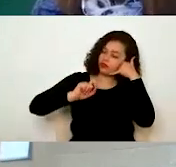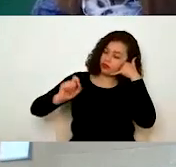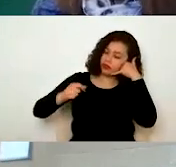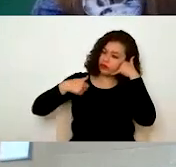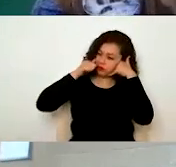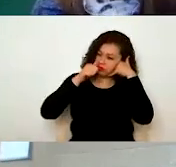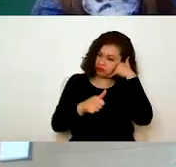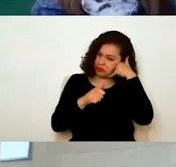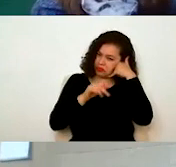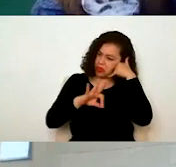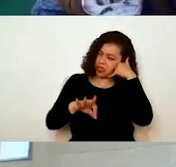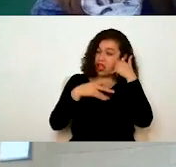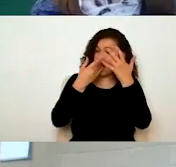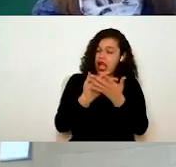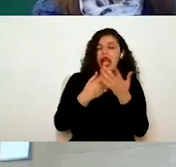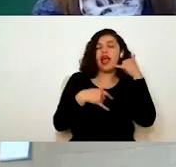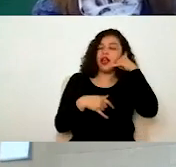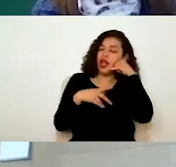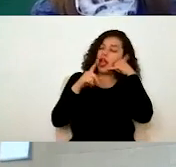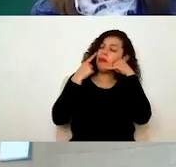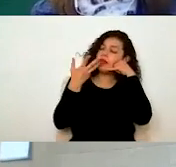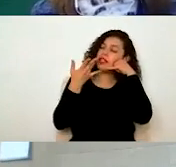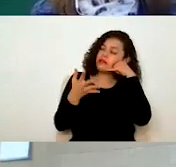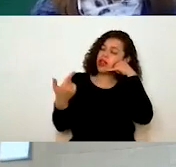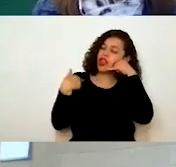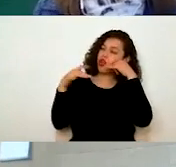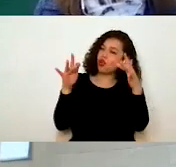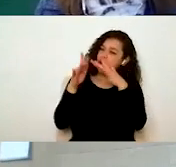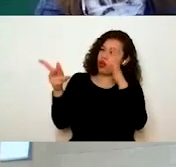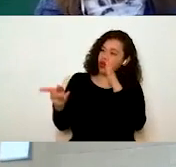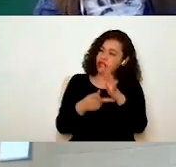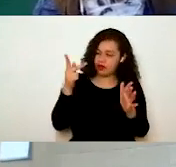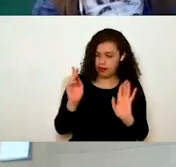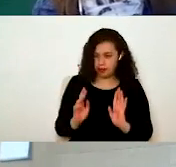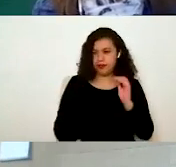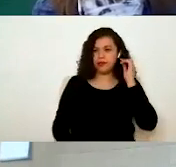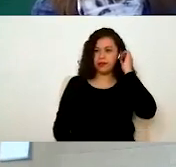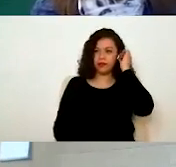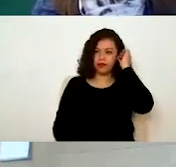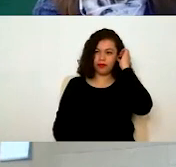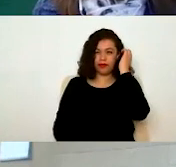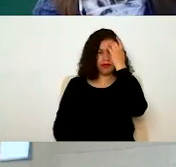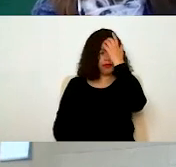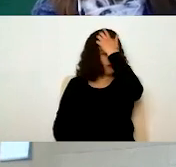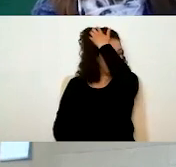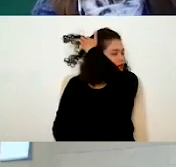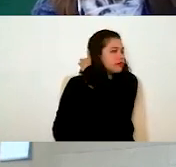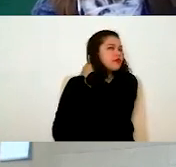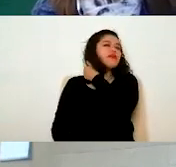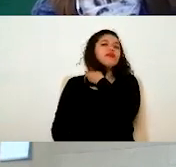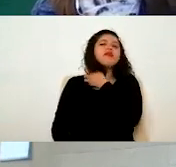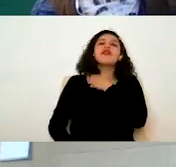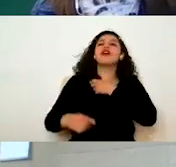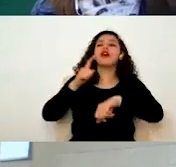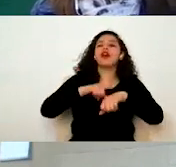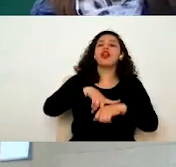supuesto se las doy y si no, después los vuelvo a contactar en caso de que me falte algún otro dato. Entonces, bueno, el horario es corrido de